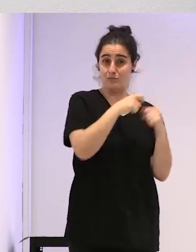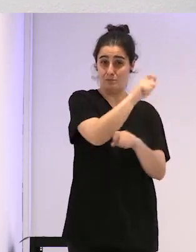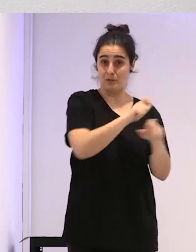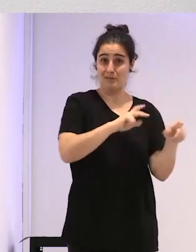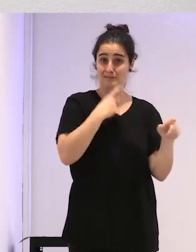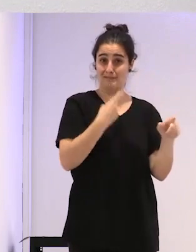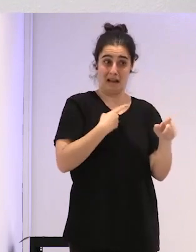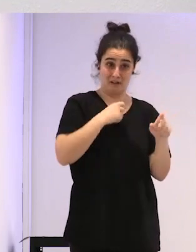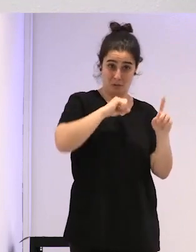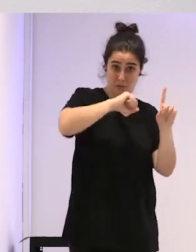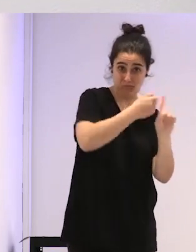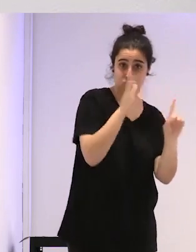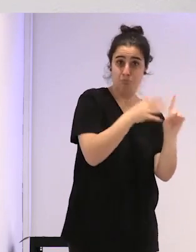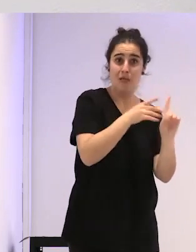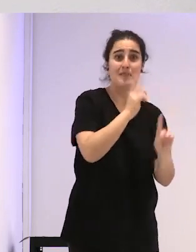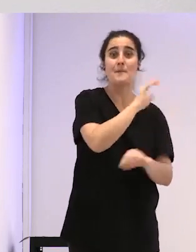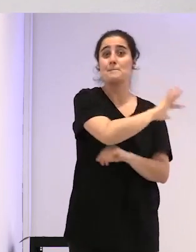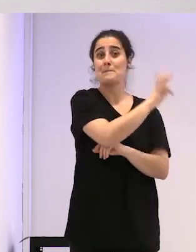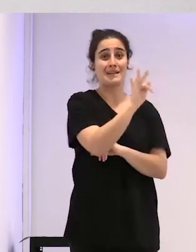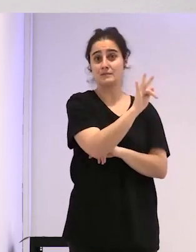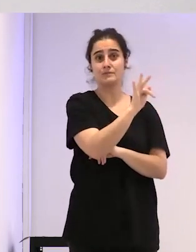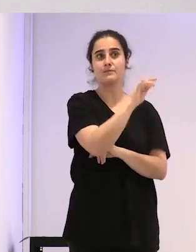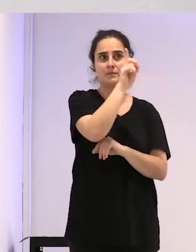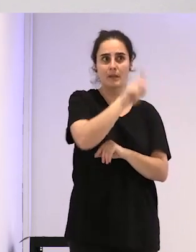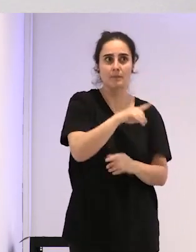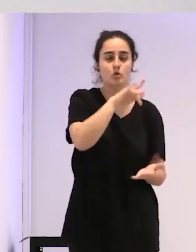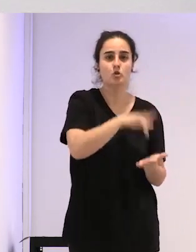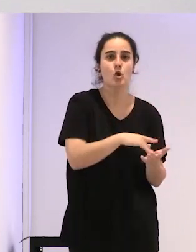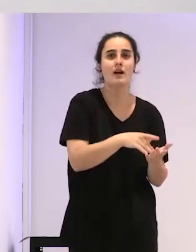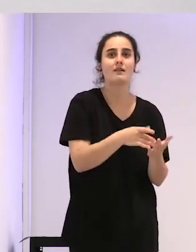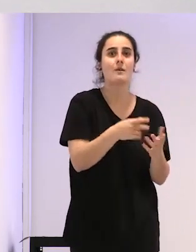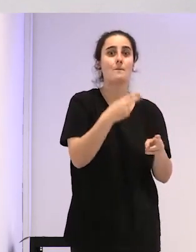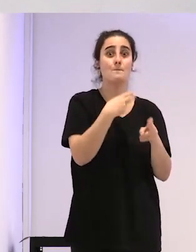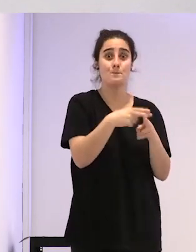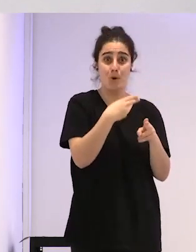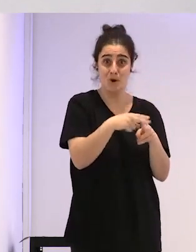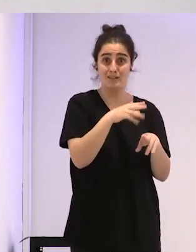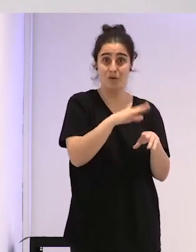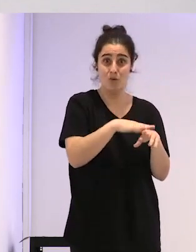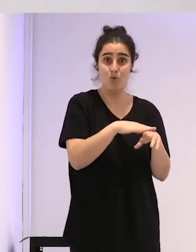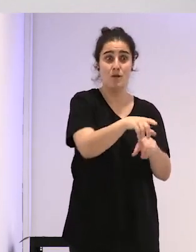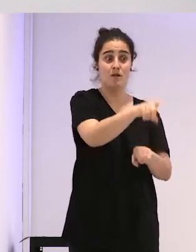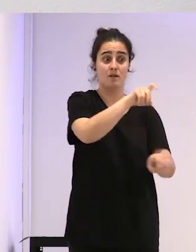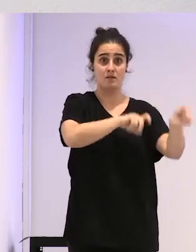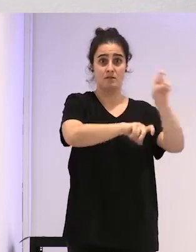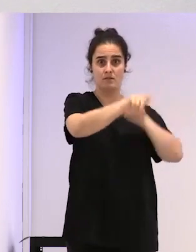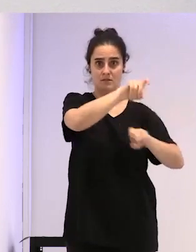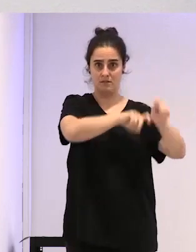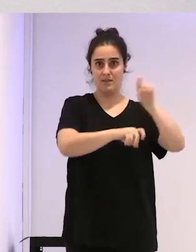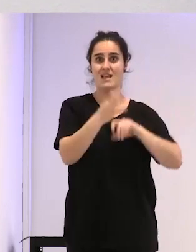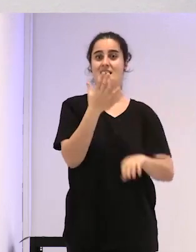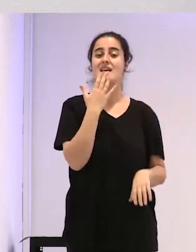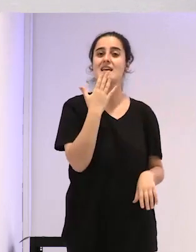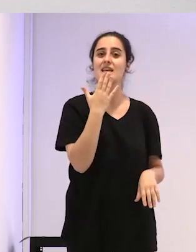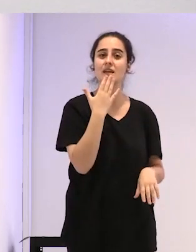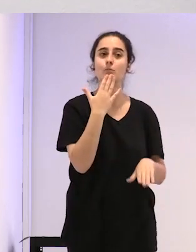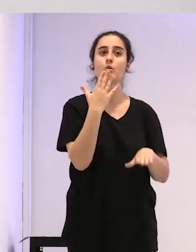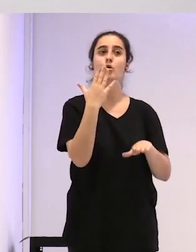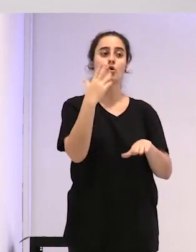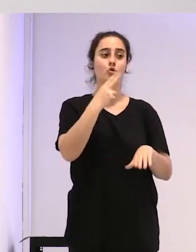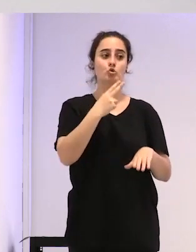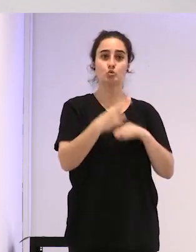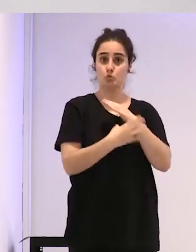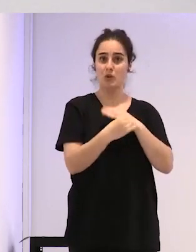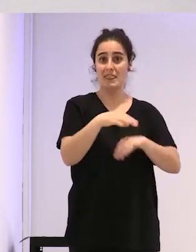personas trans, sino que está en un momento de una regresión política que hace en Suecia que han prohibido los